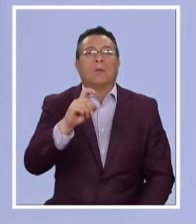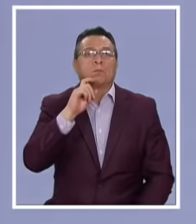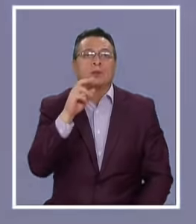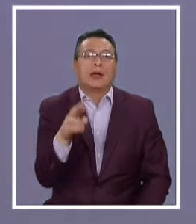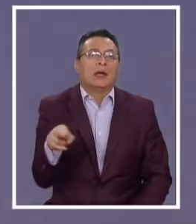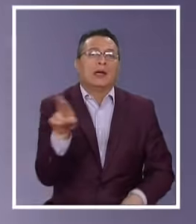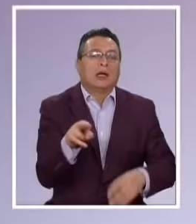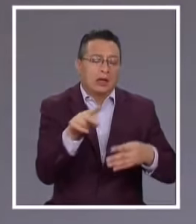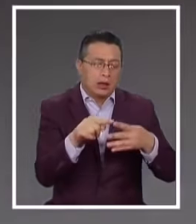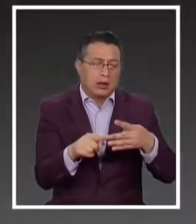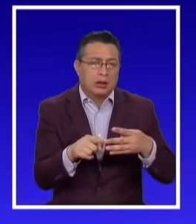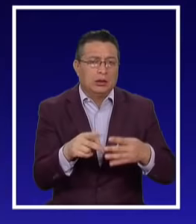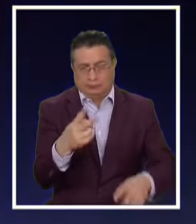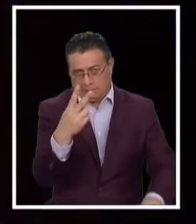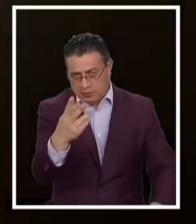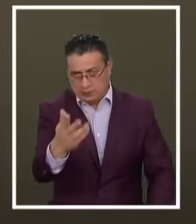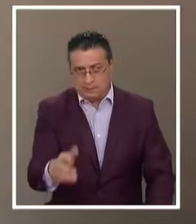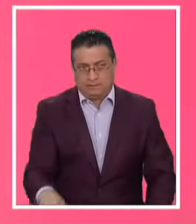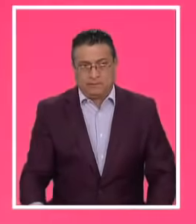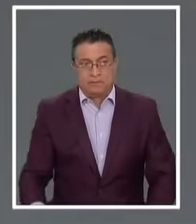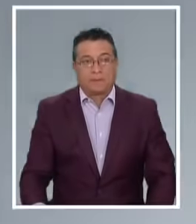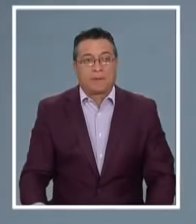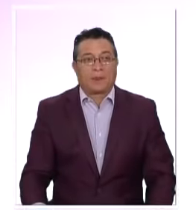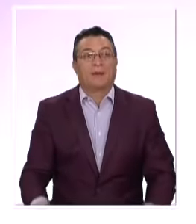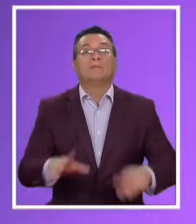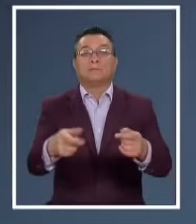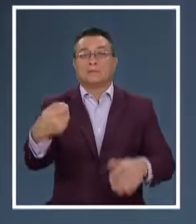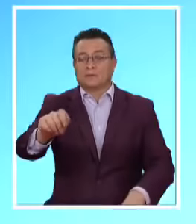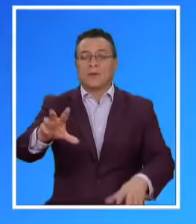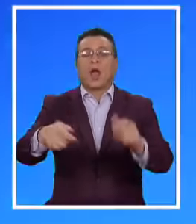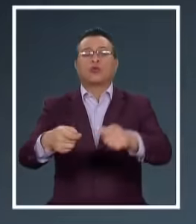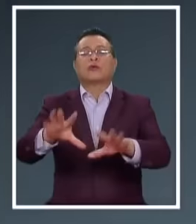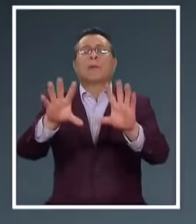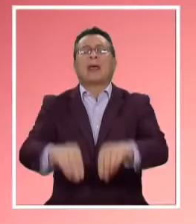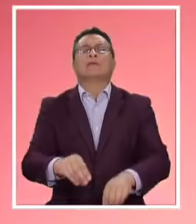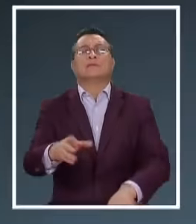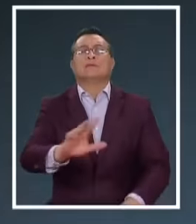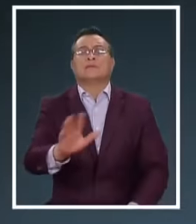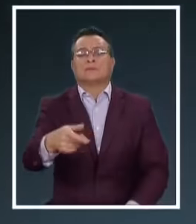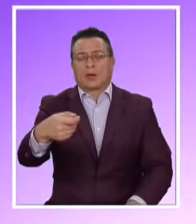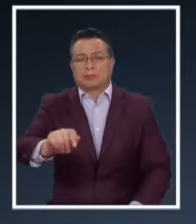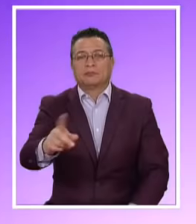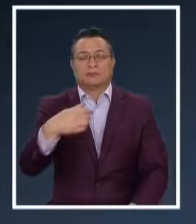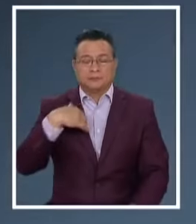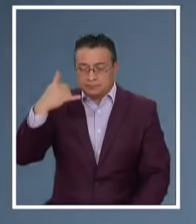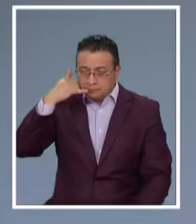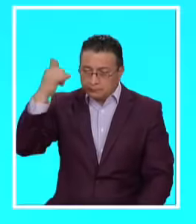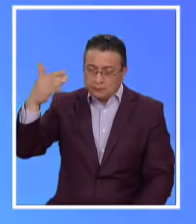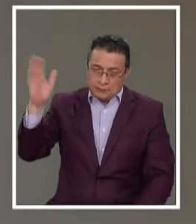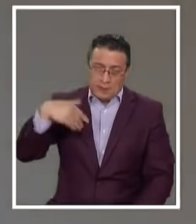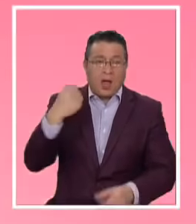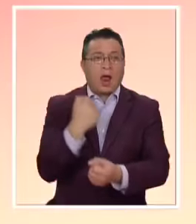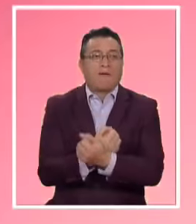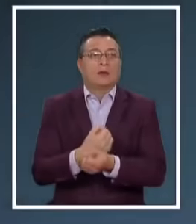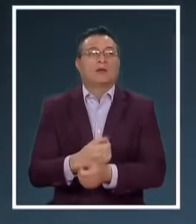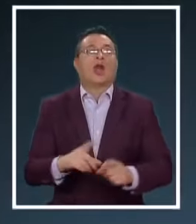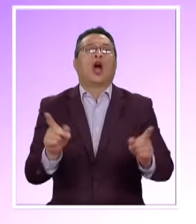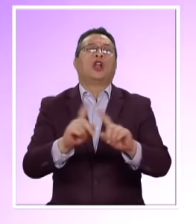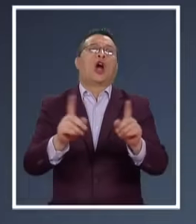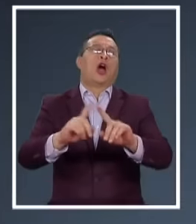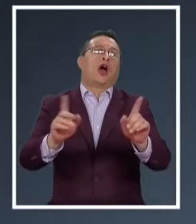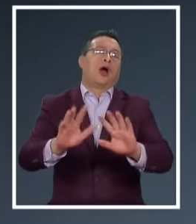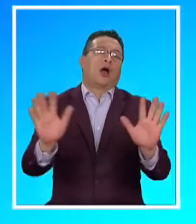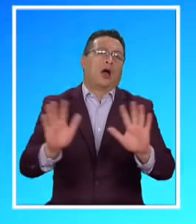reincidentes? Ponga atención Detenga los motores Del vehículo ¿Vamos a llamar A carabineros? No ¿Para